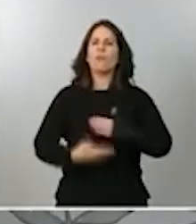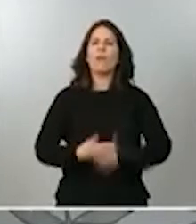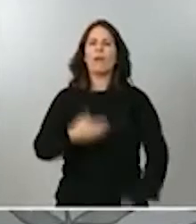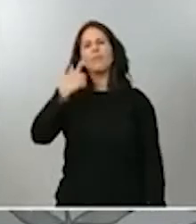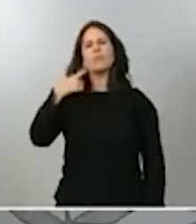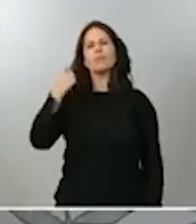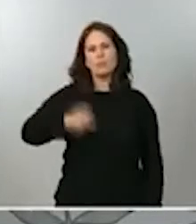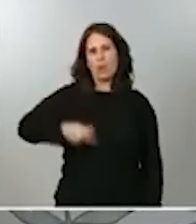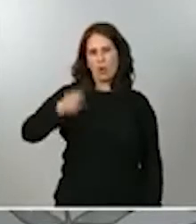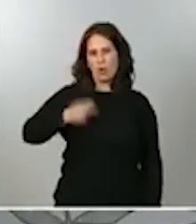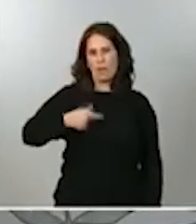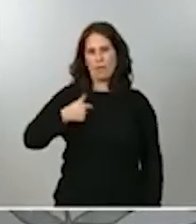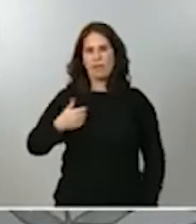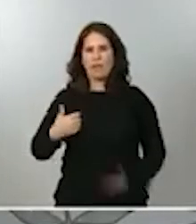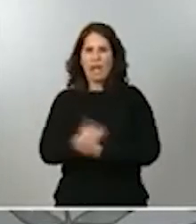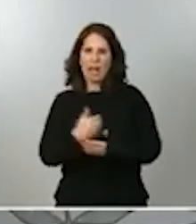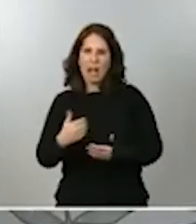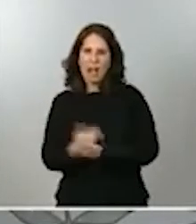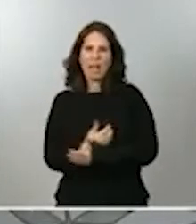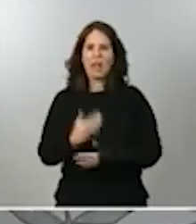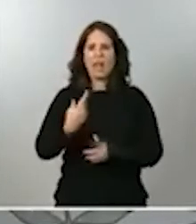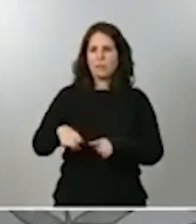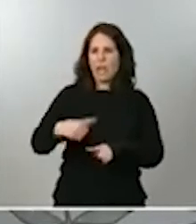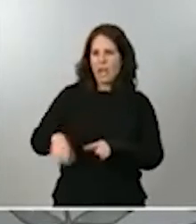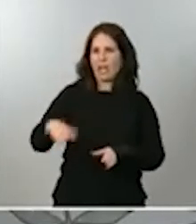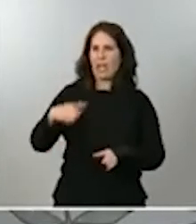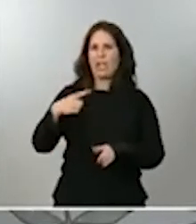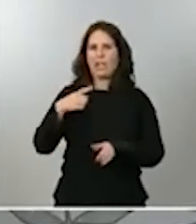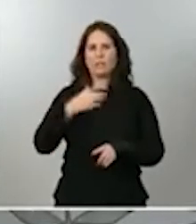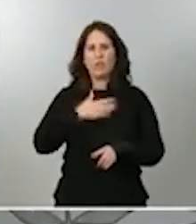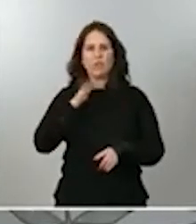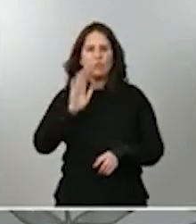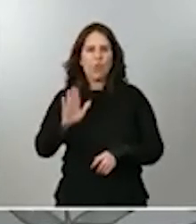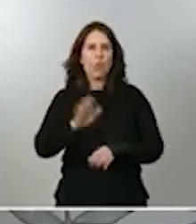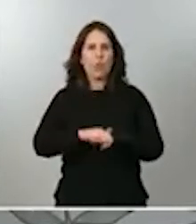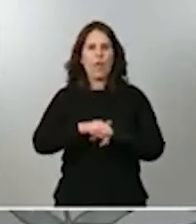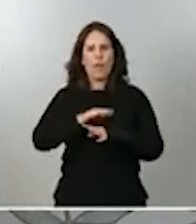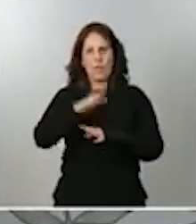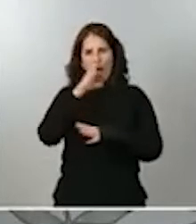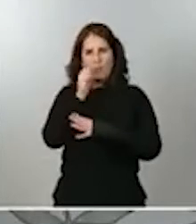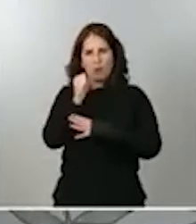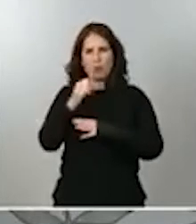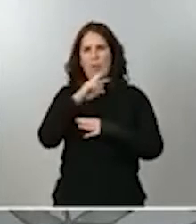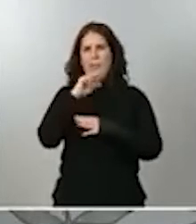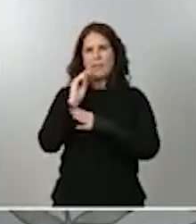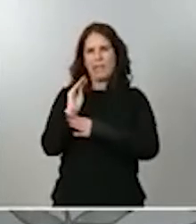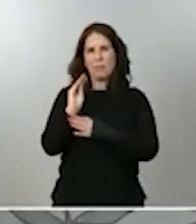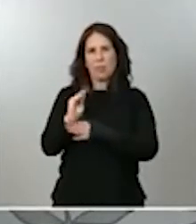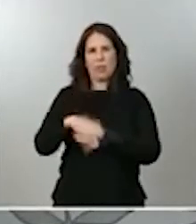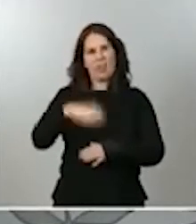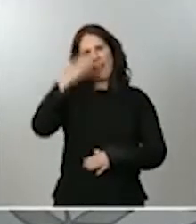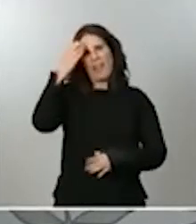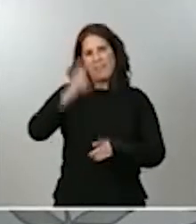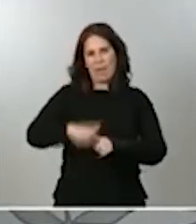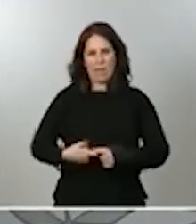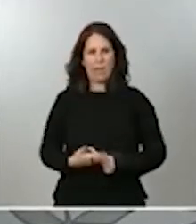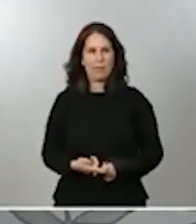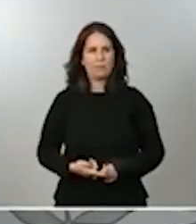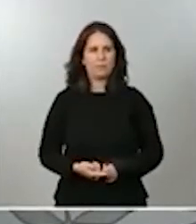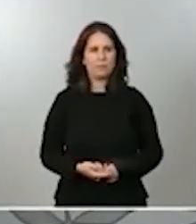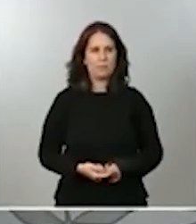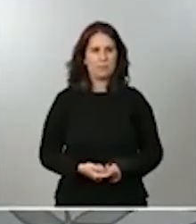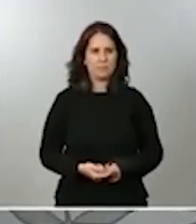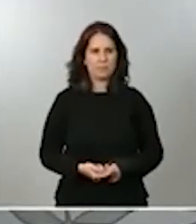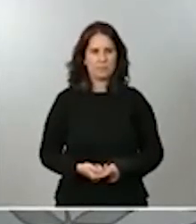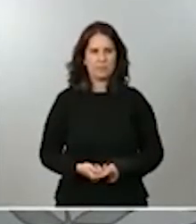de los bienes, de todo lo que conlleva el sostenimiento y el mantenimiento de la corona. Y saben también, y en segundo lugar, antes de pasar la